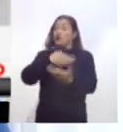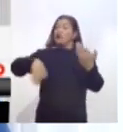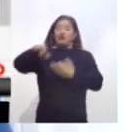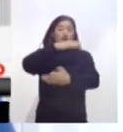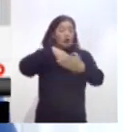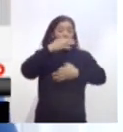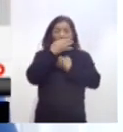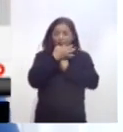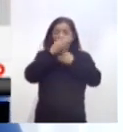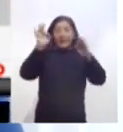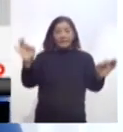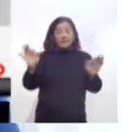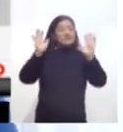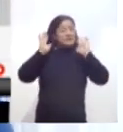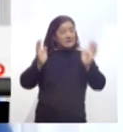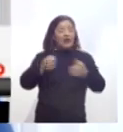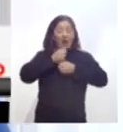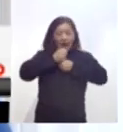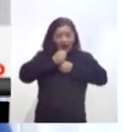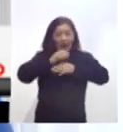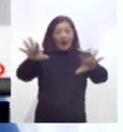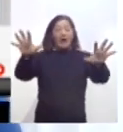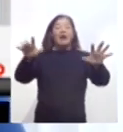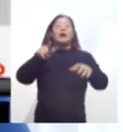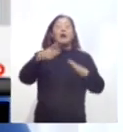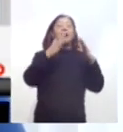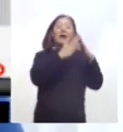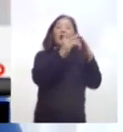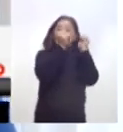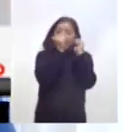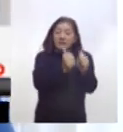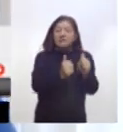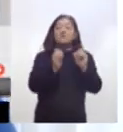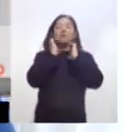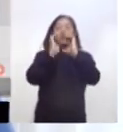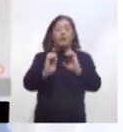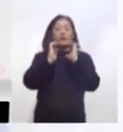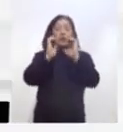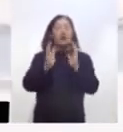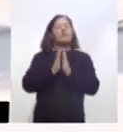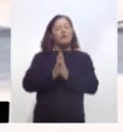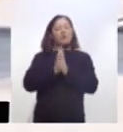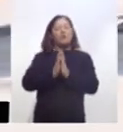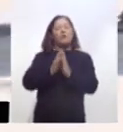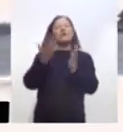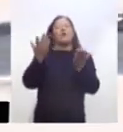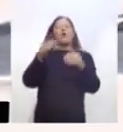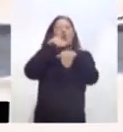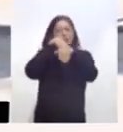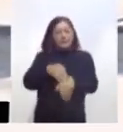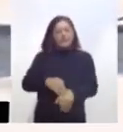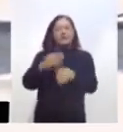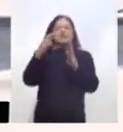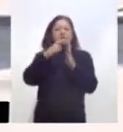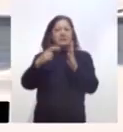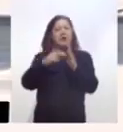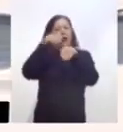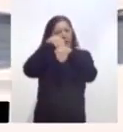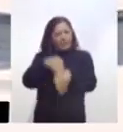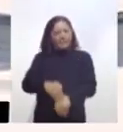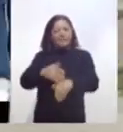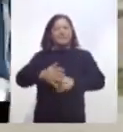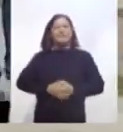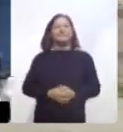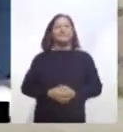los niveles de gobierno, en torno a quedarse en casa, en cuidarnos, en respetar las recomendaciones. Lo anterior al reconocer que las